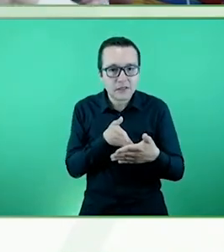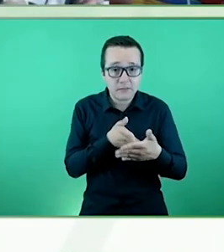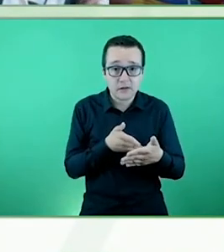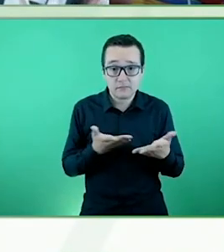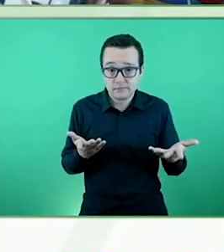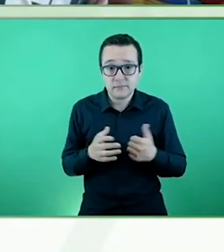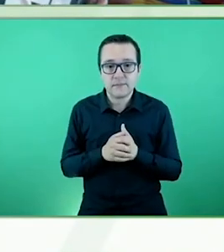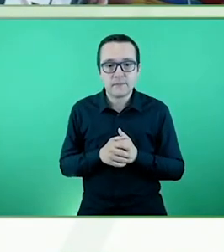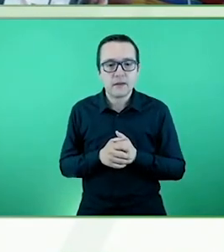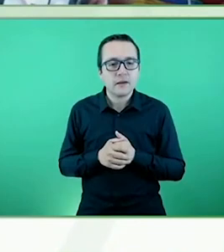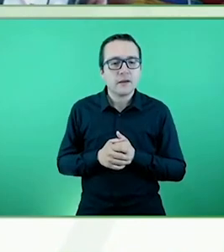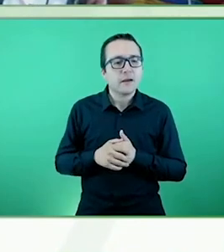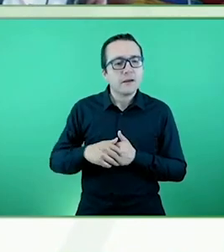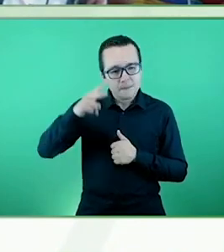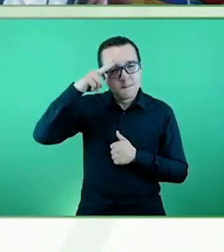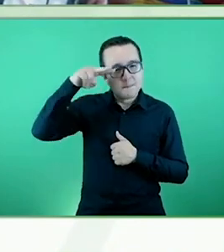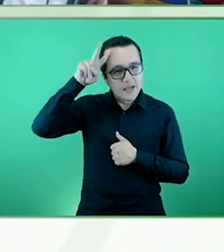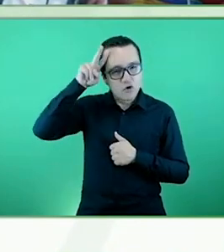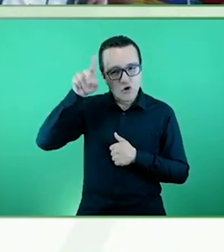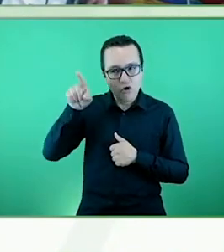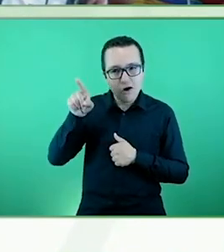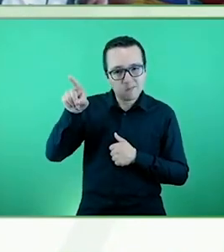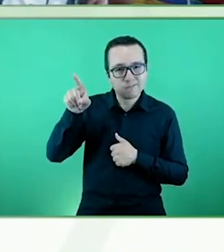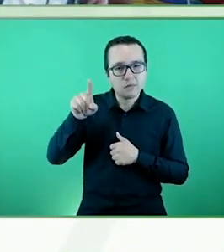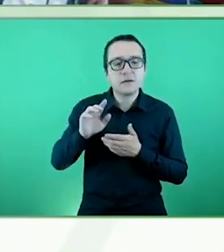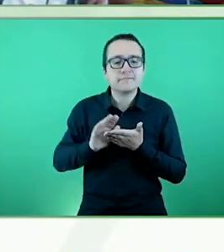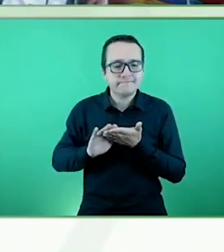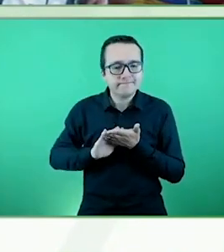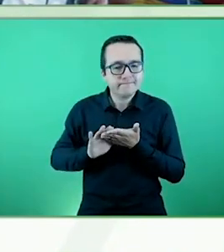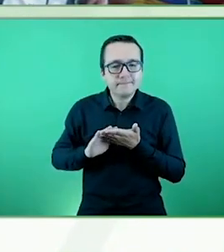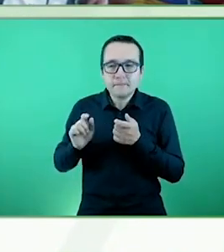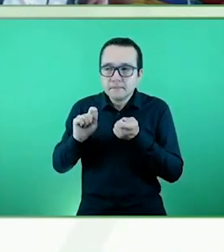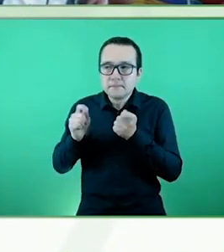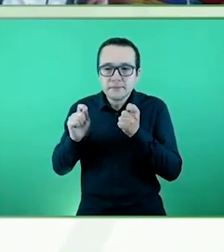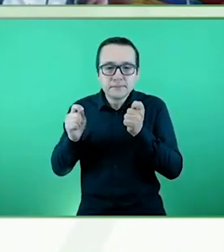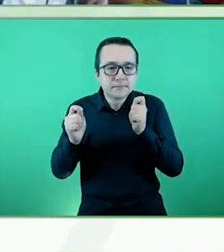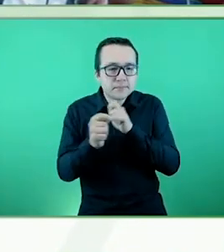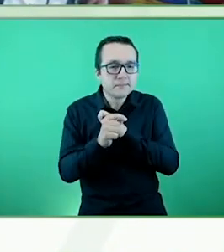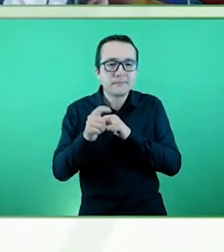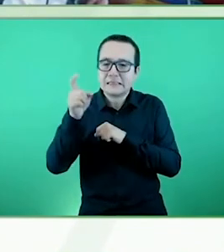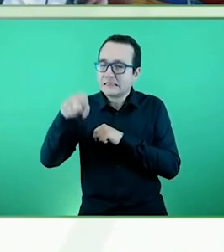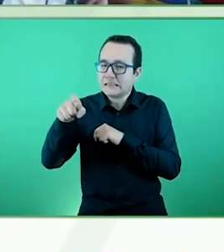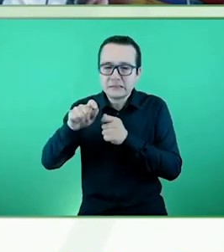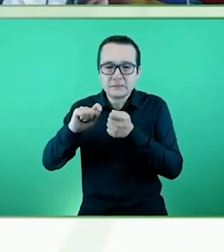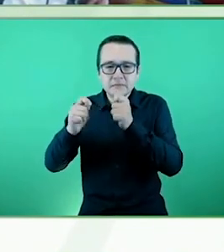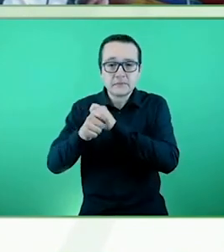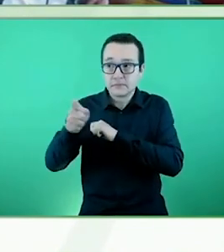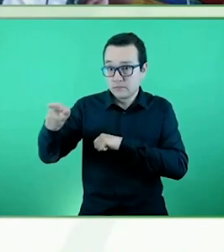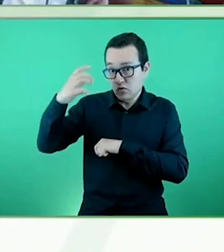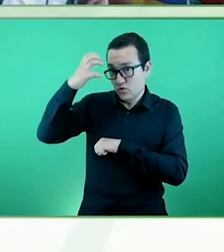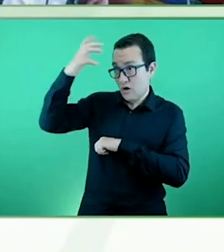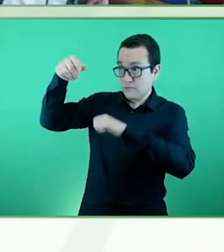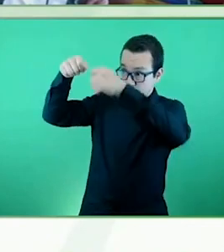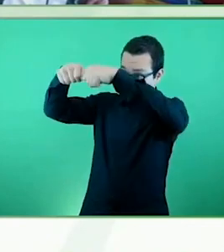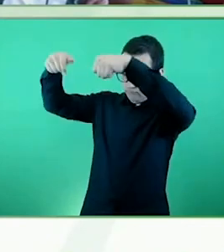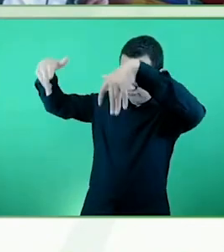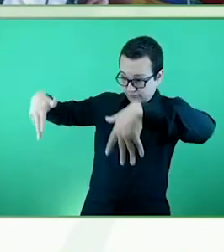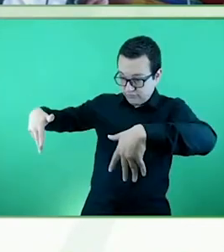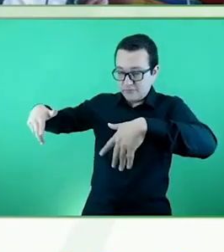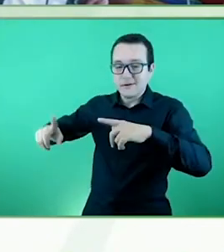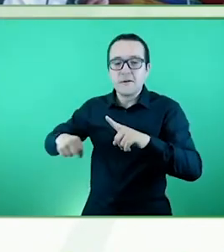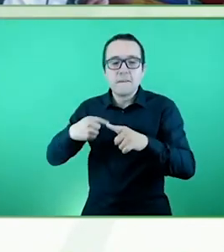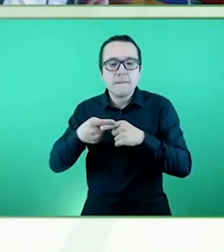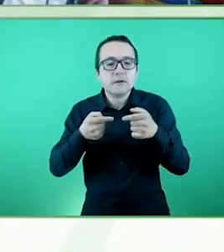país que requiere de muchos cambios desde el Estado hasta la cultura, las políticas, la